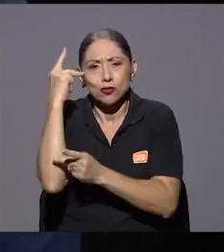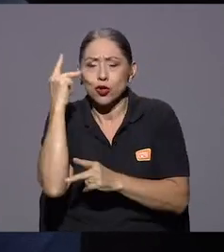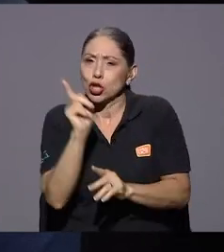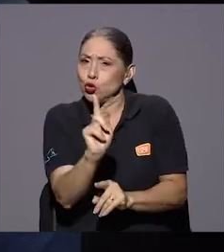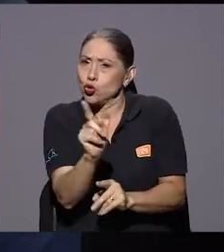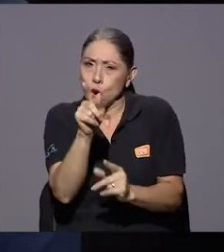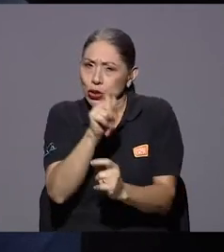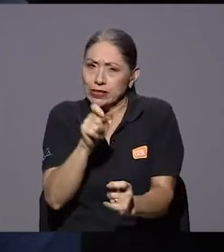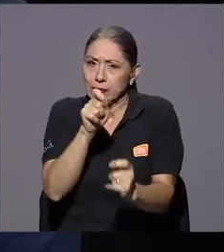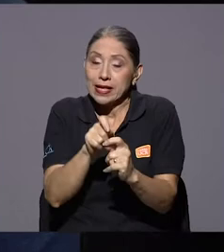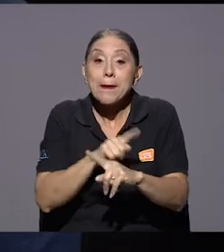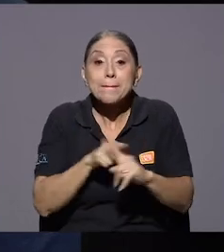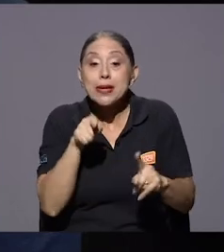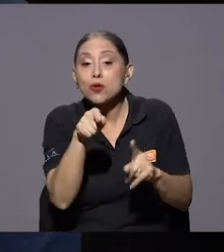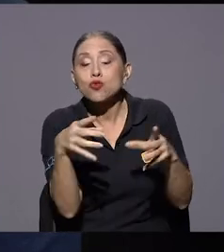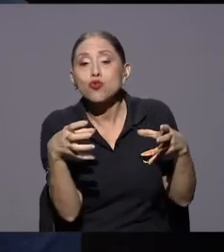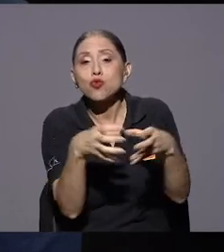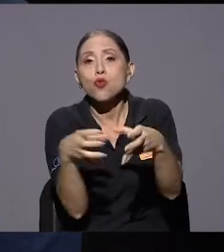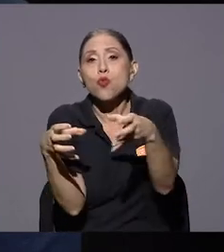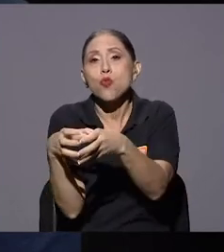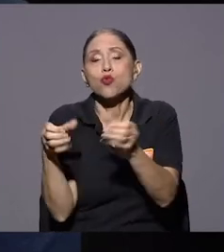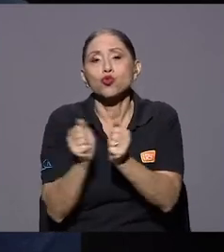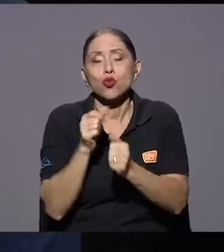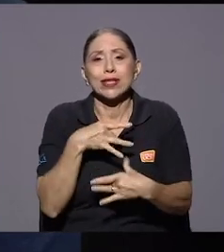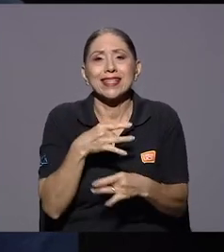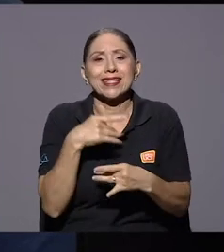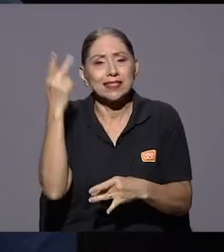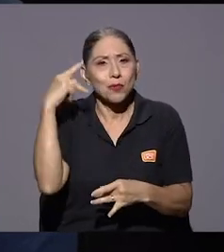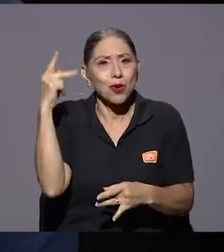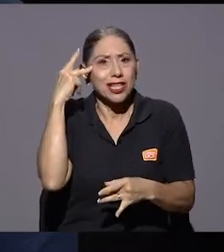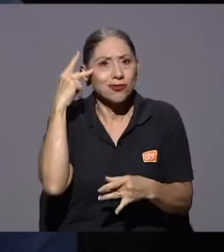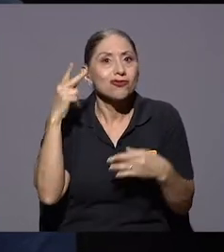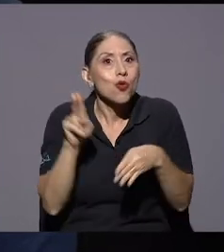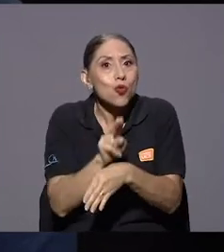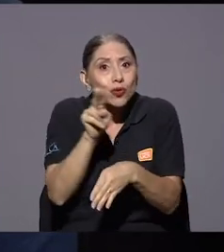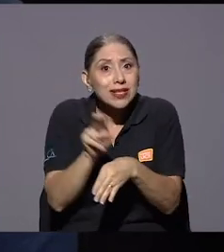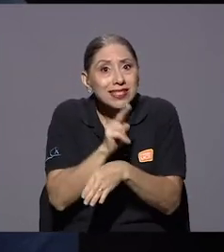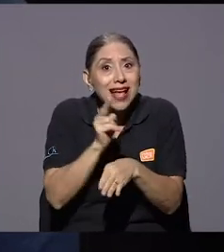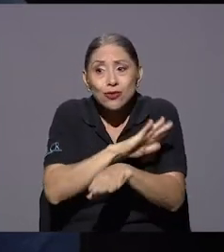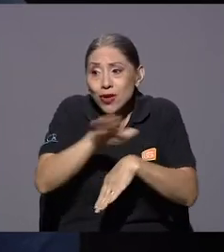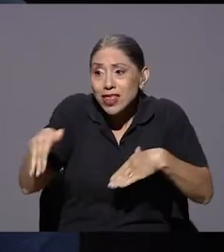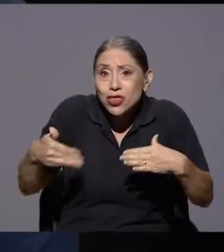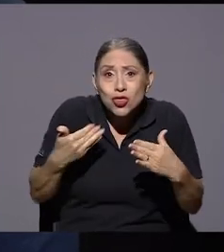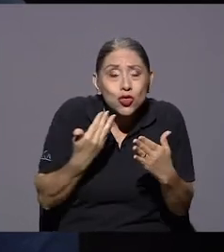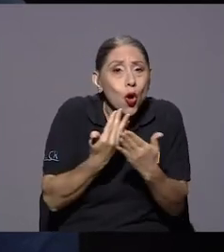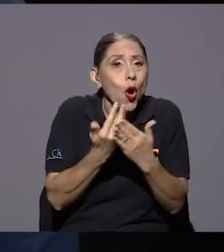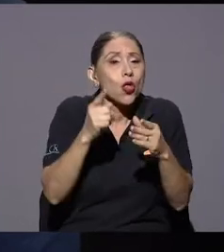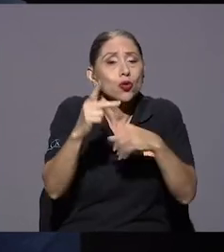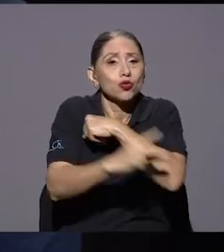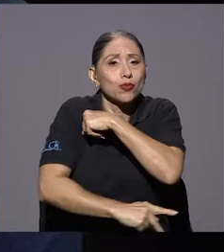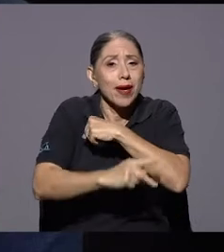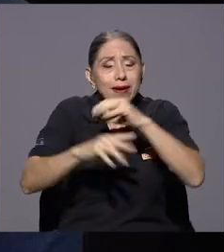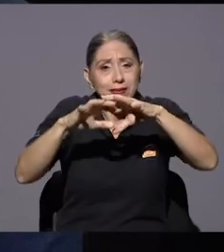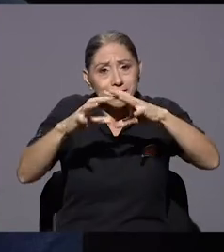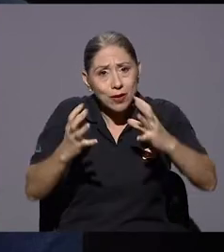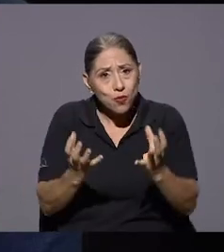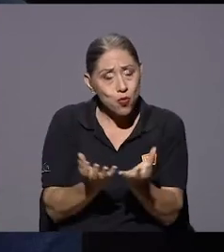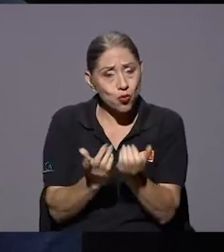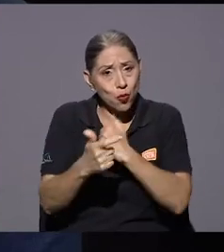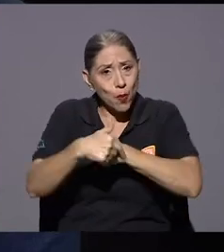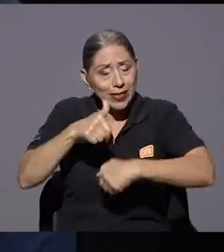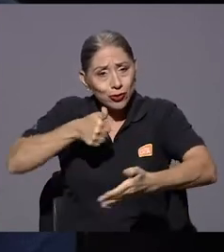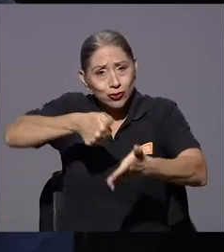intereses políticos están utilizando abiertamente en todas las elecciones del mundo o sea digamos es un proceso que